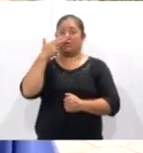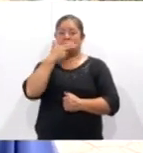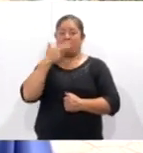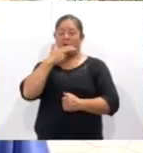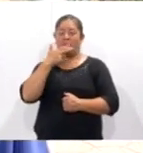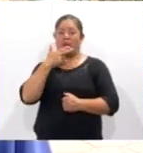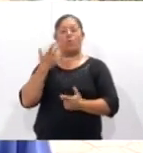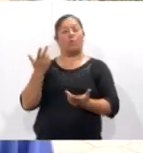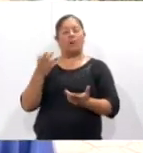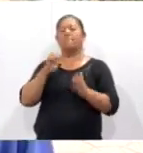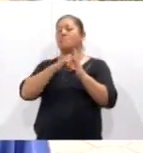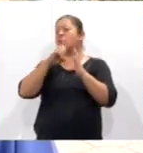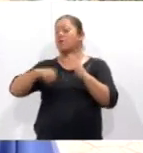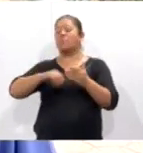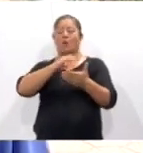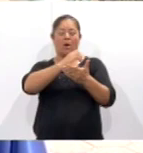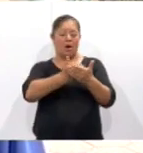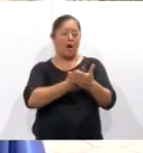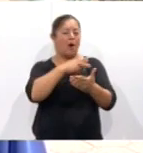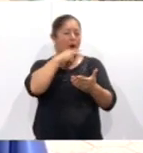Por ejemplo, aguacate,